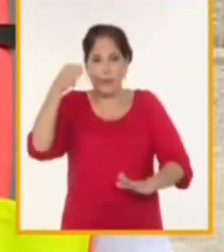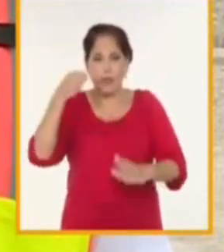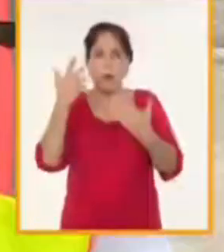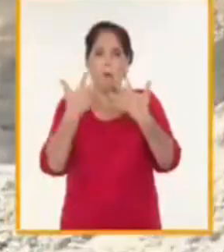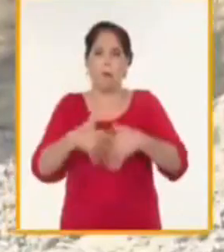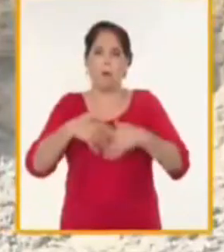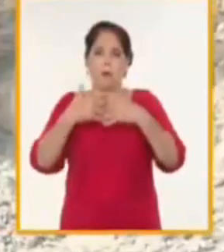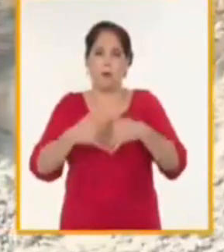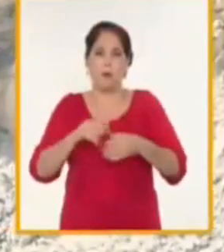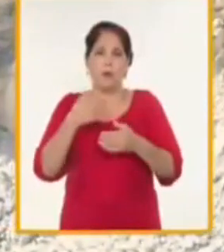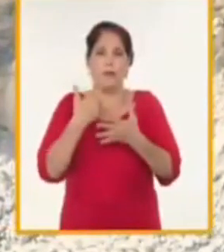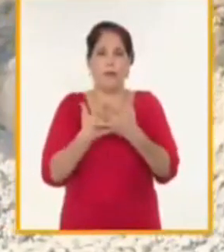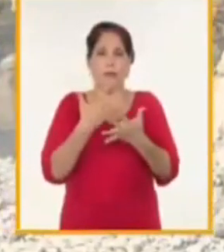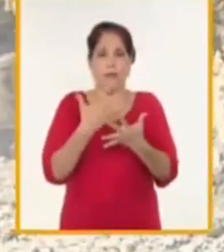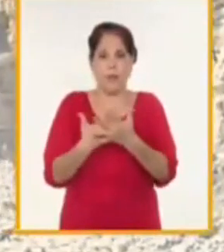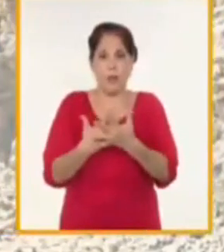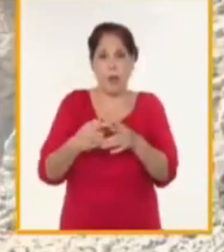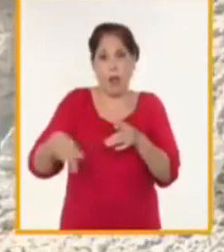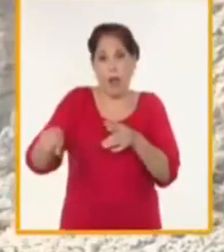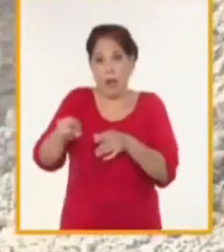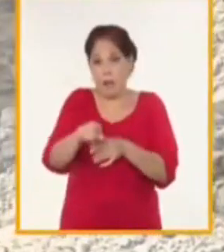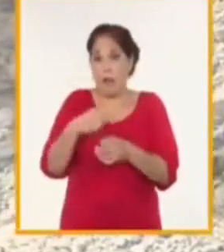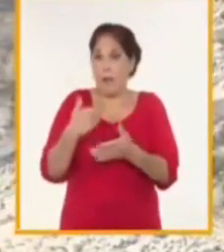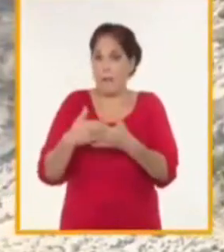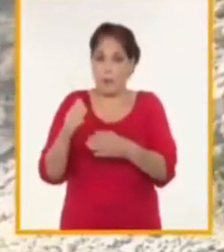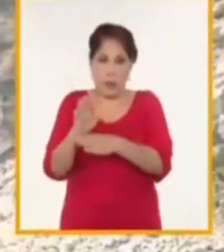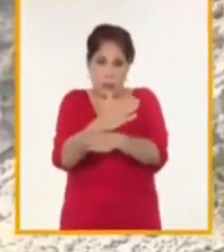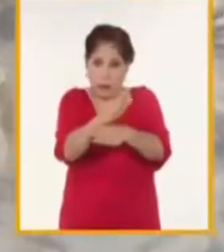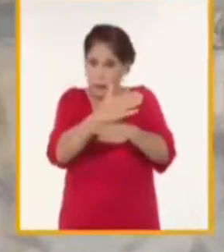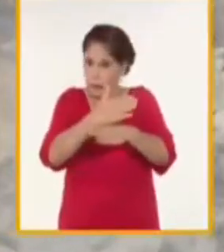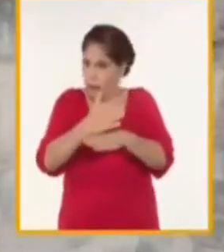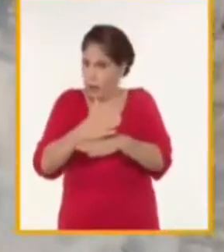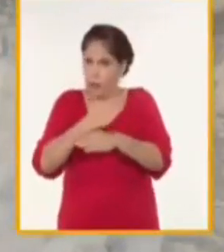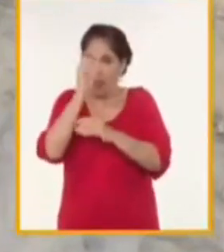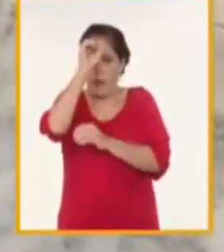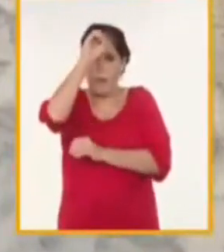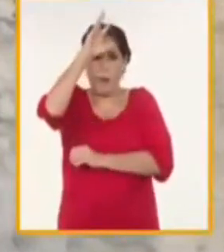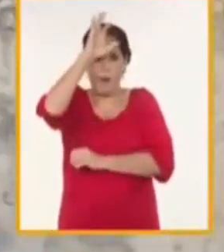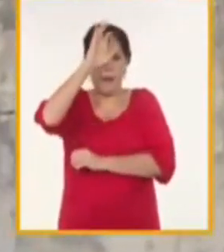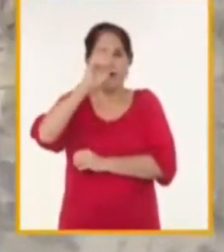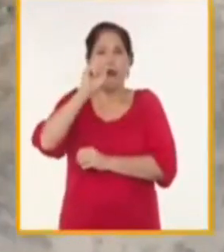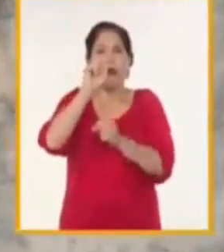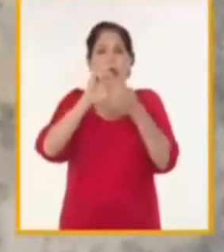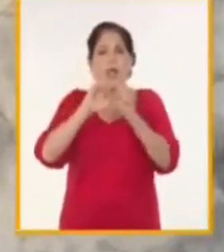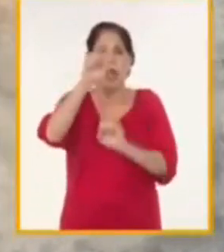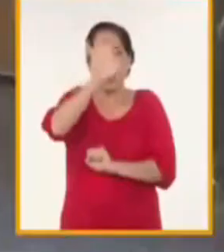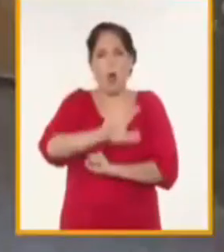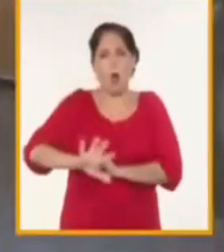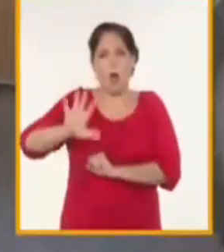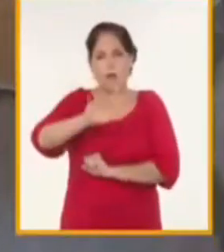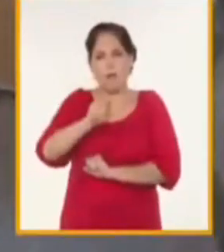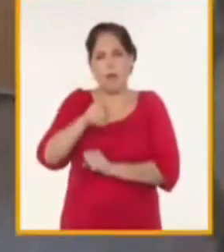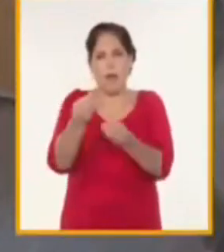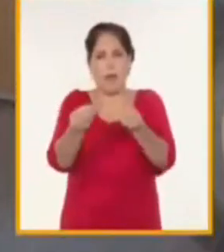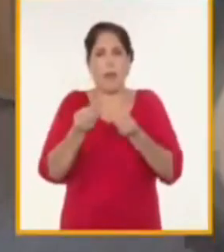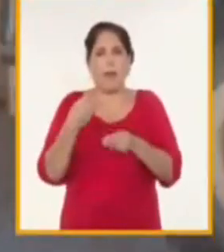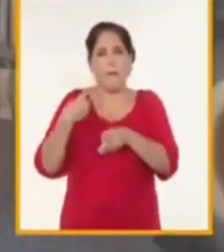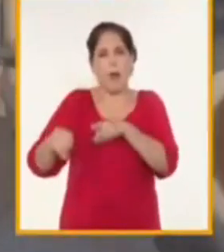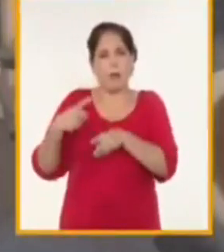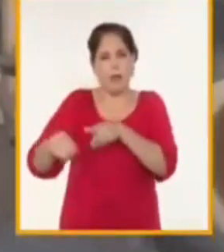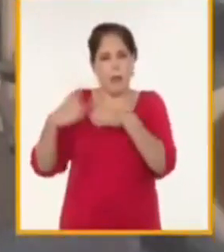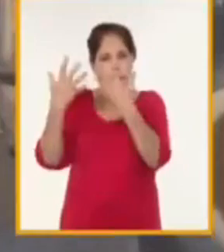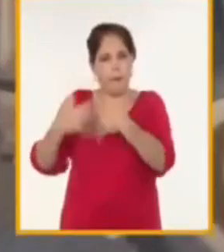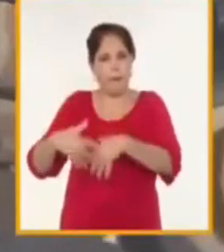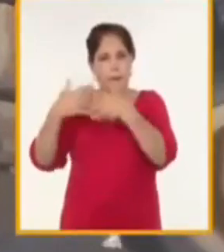vidrio en Cuba son varias las entidades del grupo geominzal las encargadas de suministrar materias primas a la